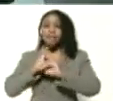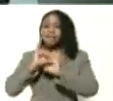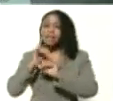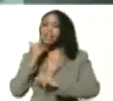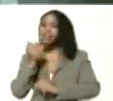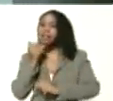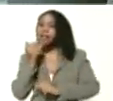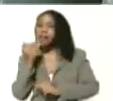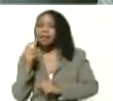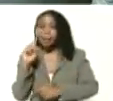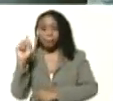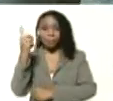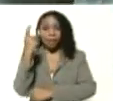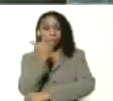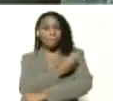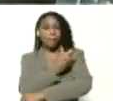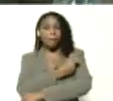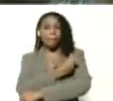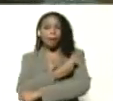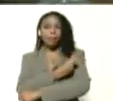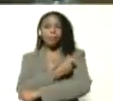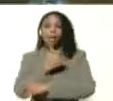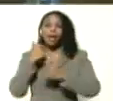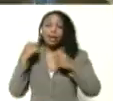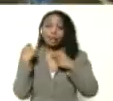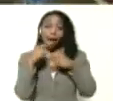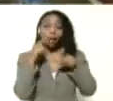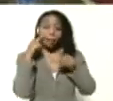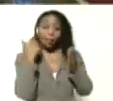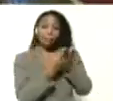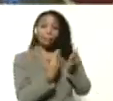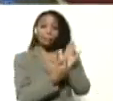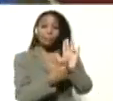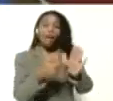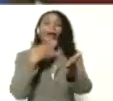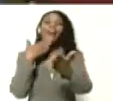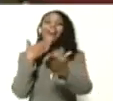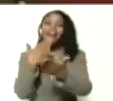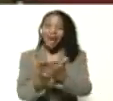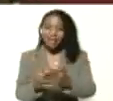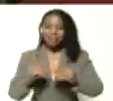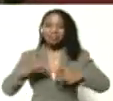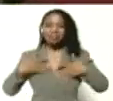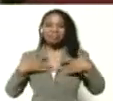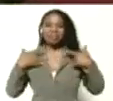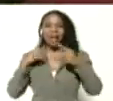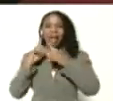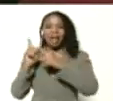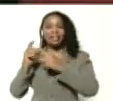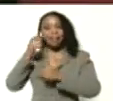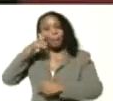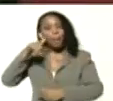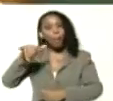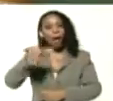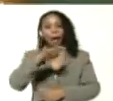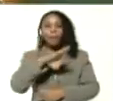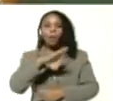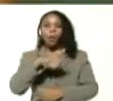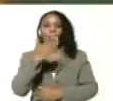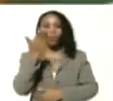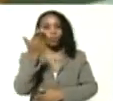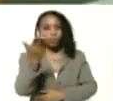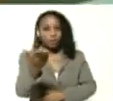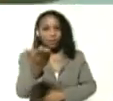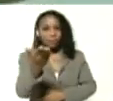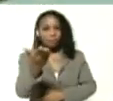esta primera oleada, y, y aquí está, presidente, agradecido y contento, este pueblo, con usted,